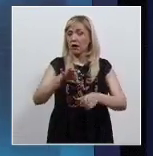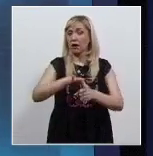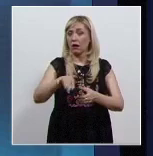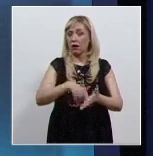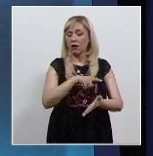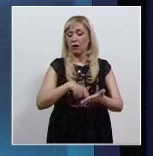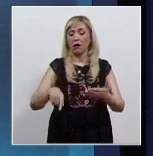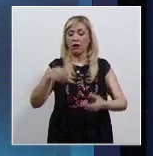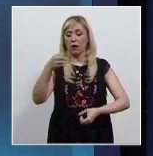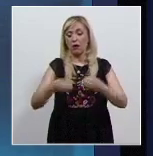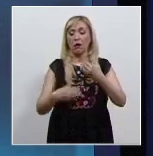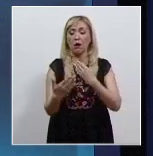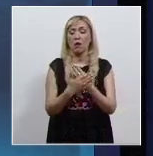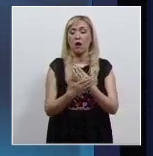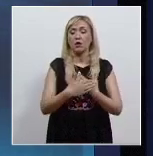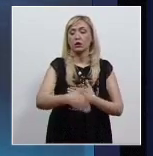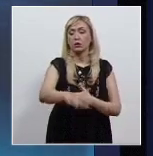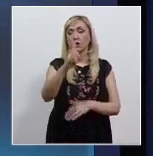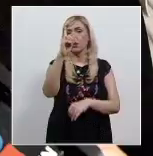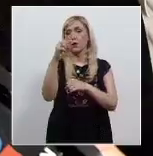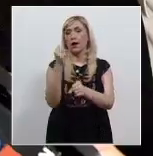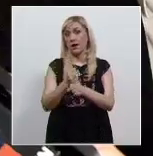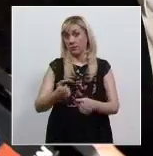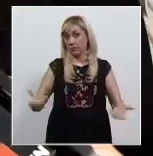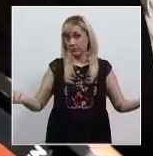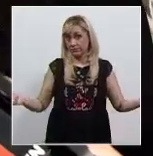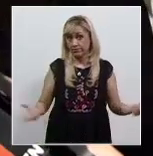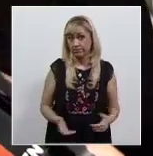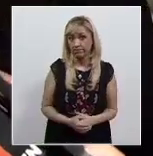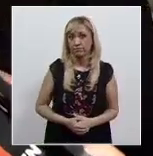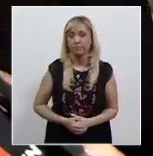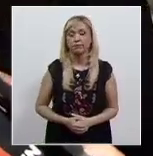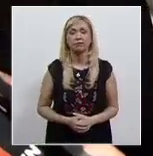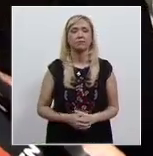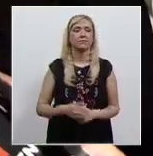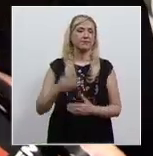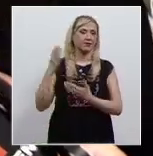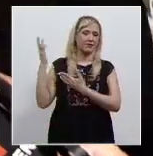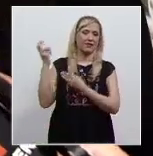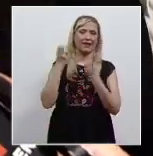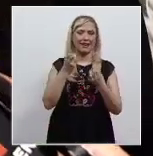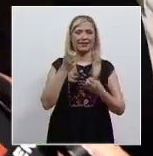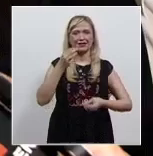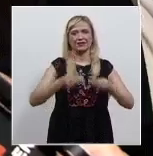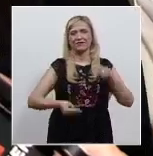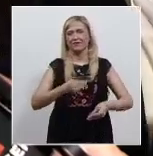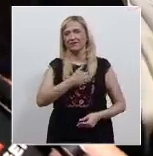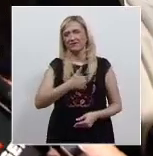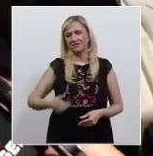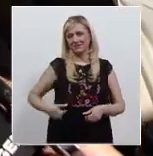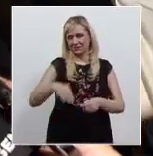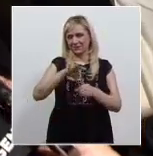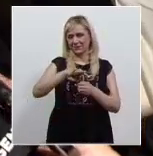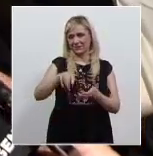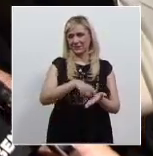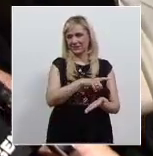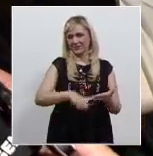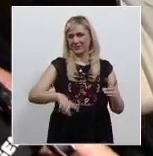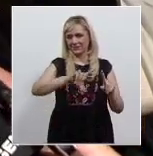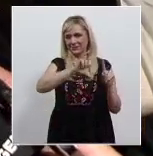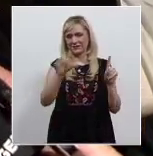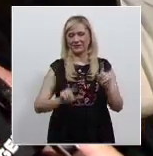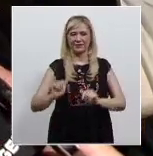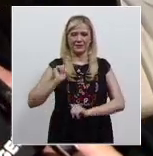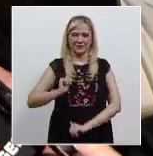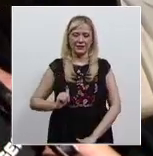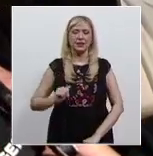los comicios del próximo año. El magistrado presidente del Tribunal Electoral del Poder Judicial de la Federación,